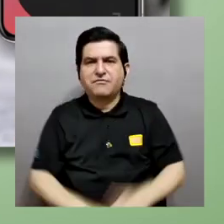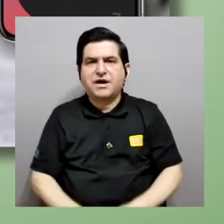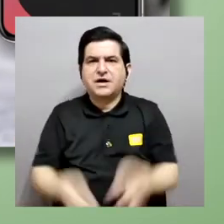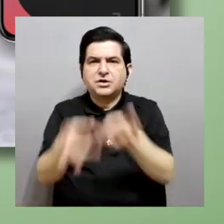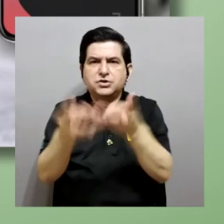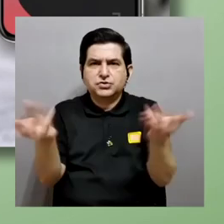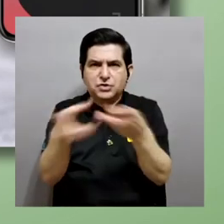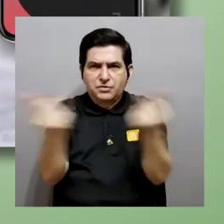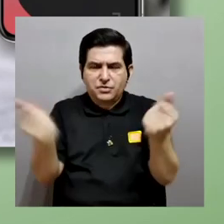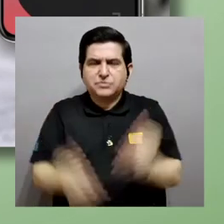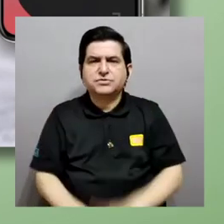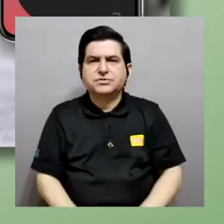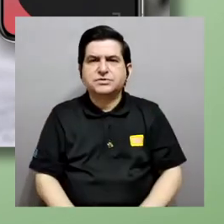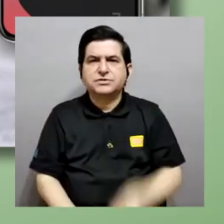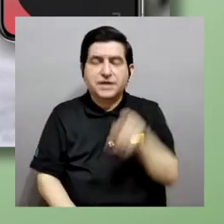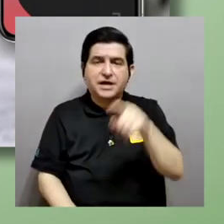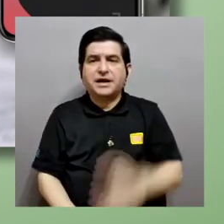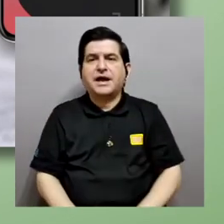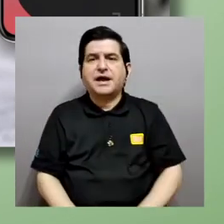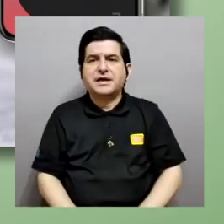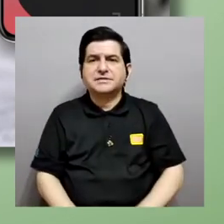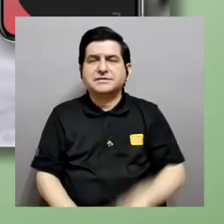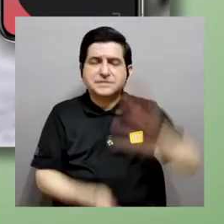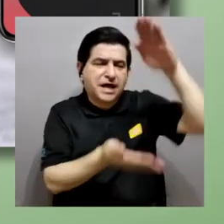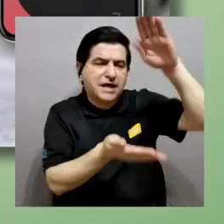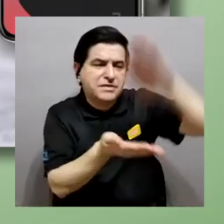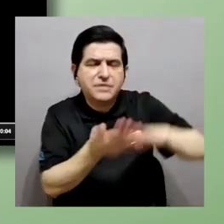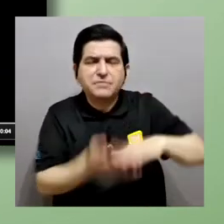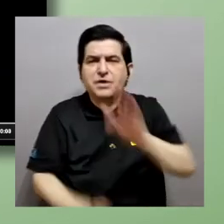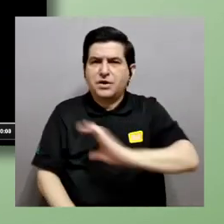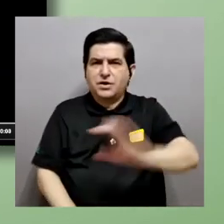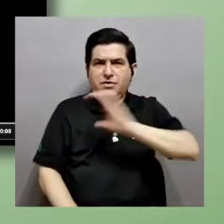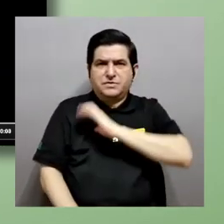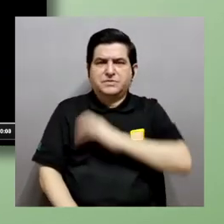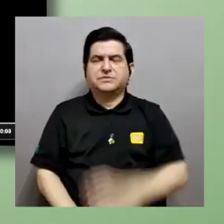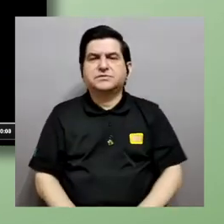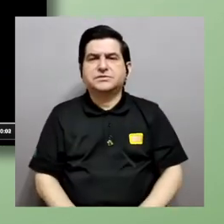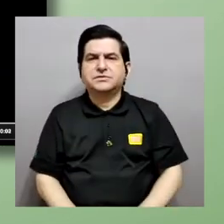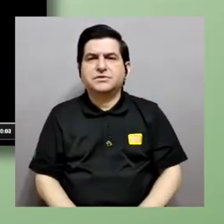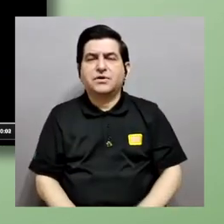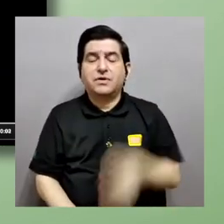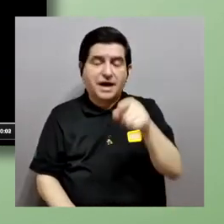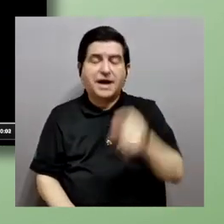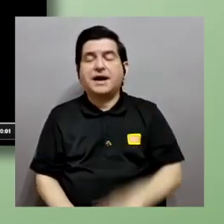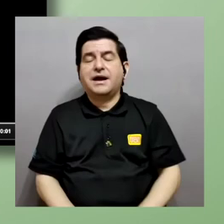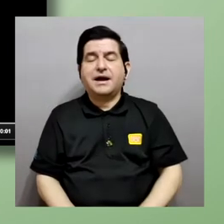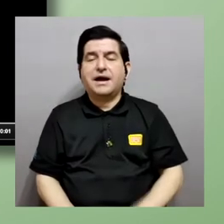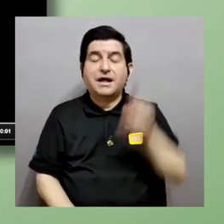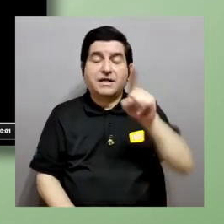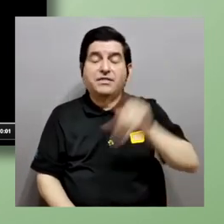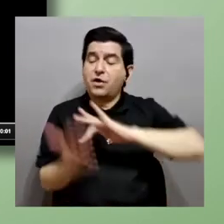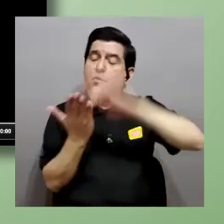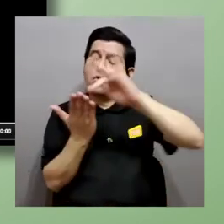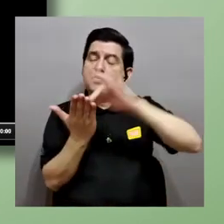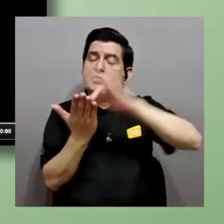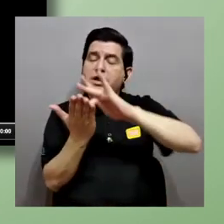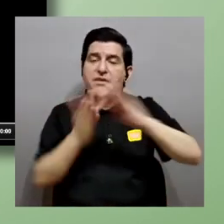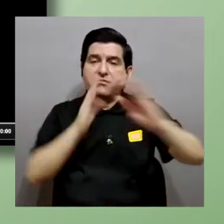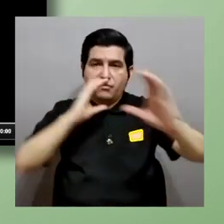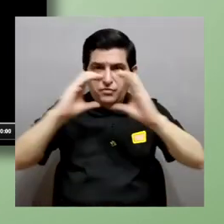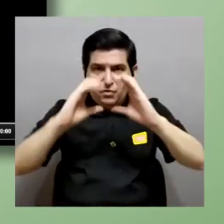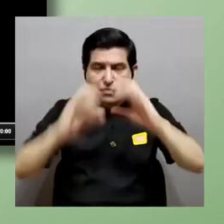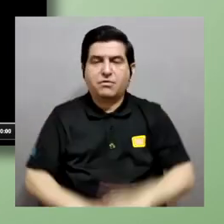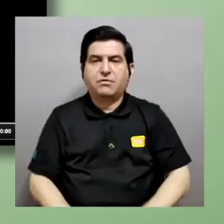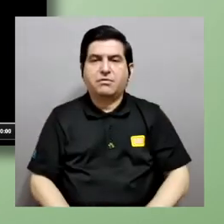generar para mitigar este comportamiento utilizamos señales de ultrasonido que emitimos de un teléfono celular